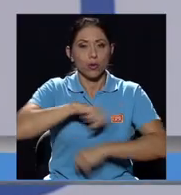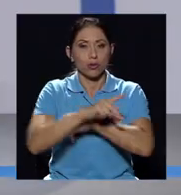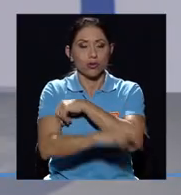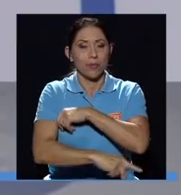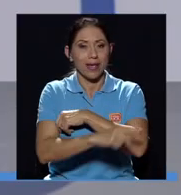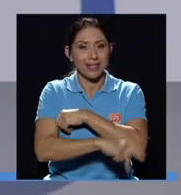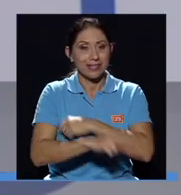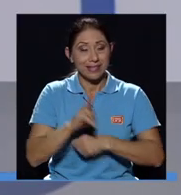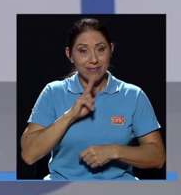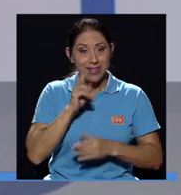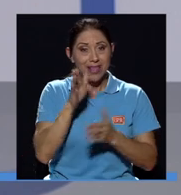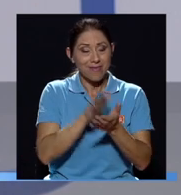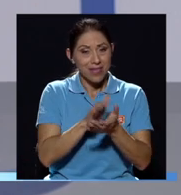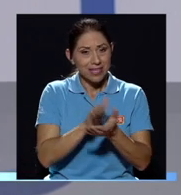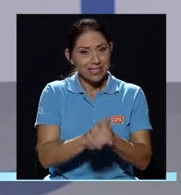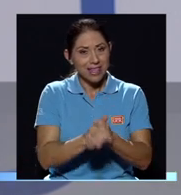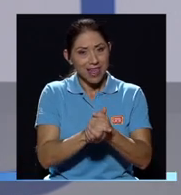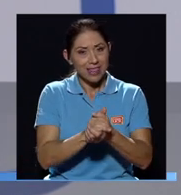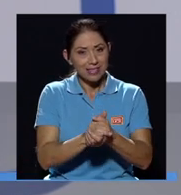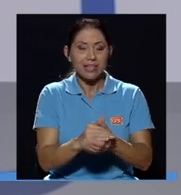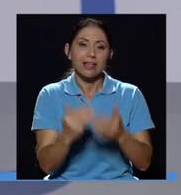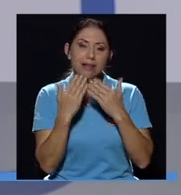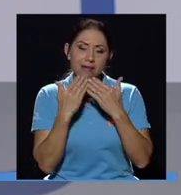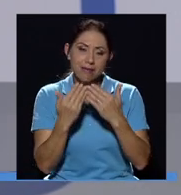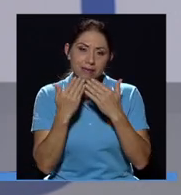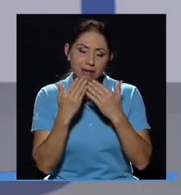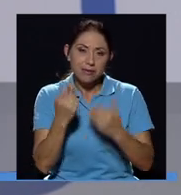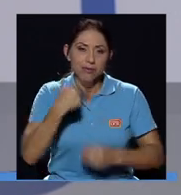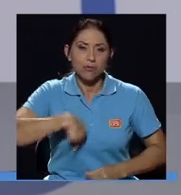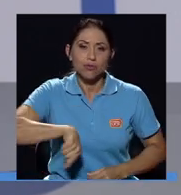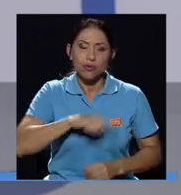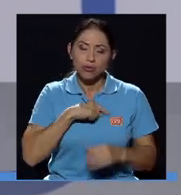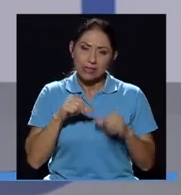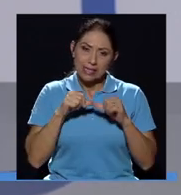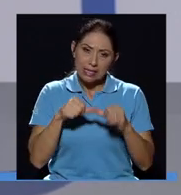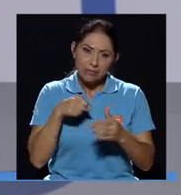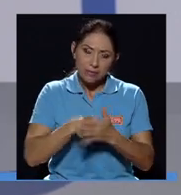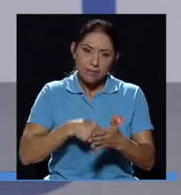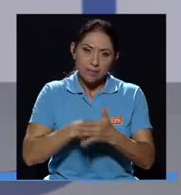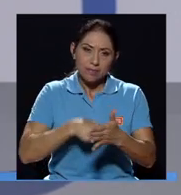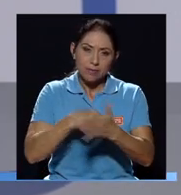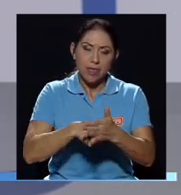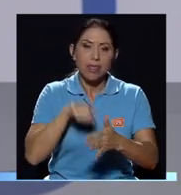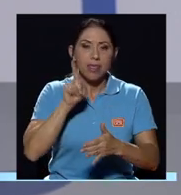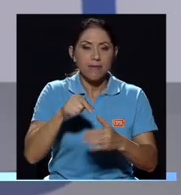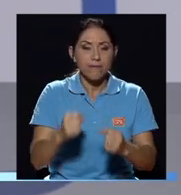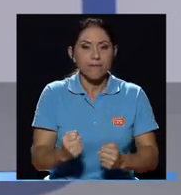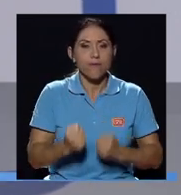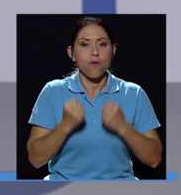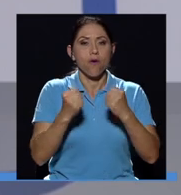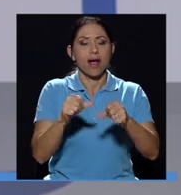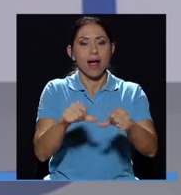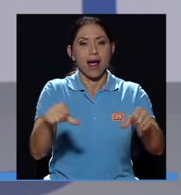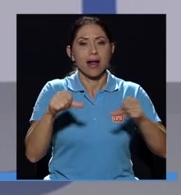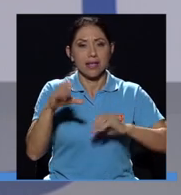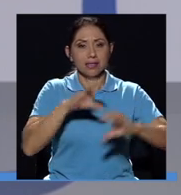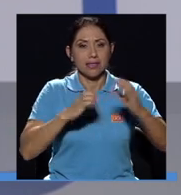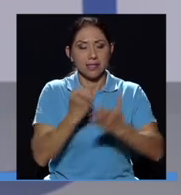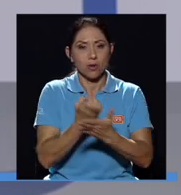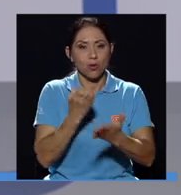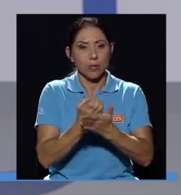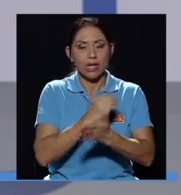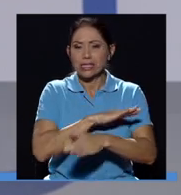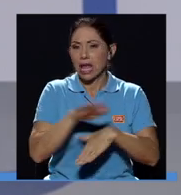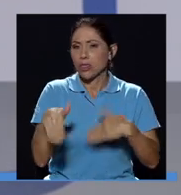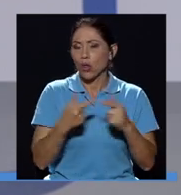De verdad, felicidades. Muchas gracias, muchas gracias, porque vamos a seguir insistiendo en que hay que fortalecer el área de ciencias económicas a